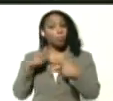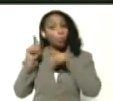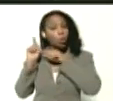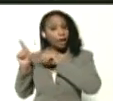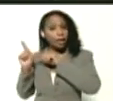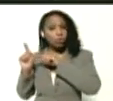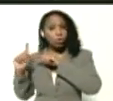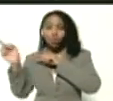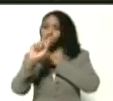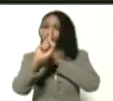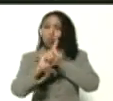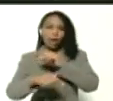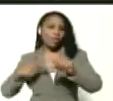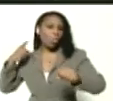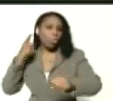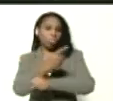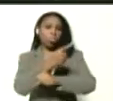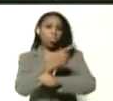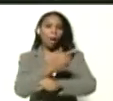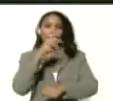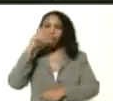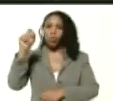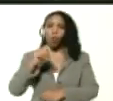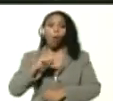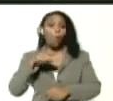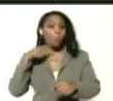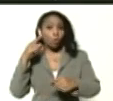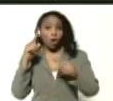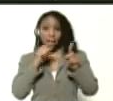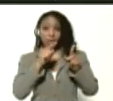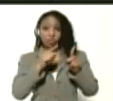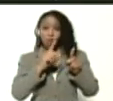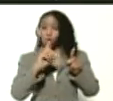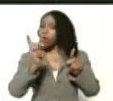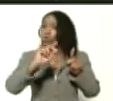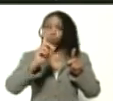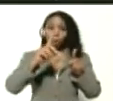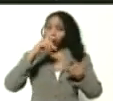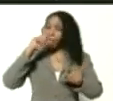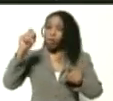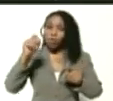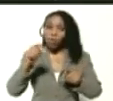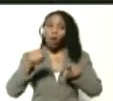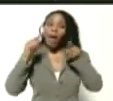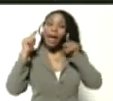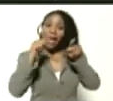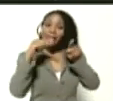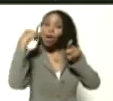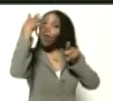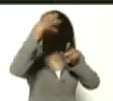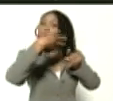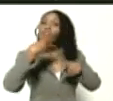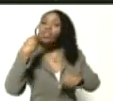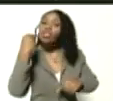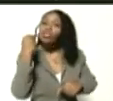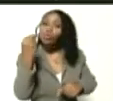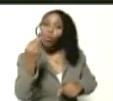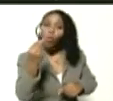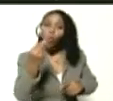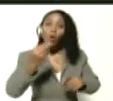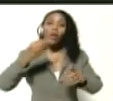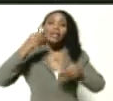no es el régimen de Maduro, por eso, no es Maduro, es una juventud que se